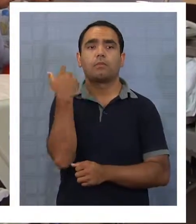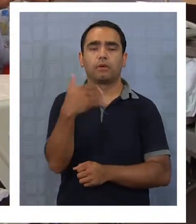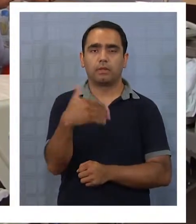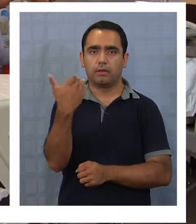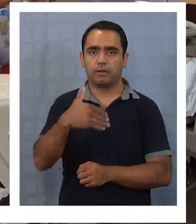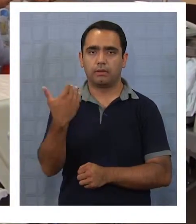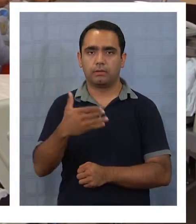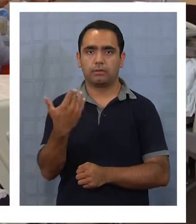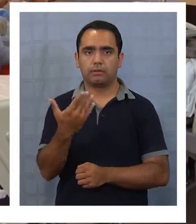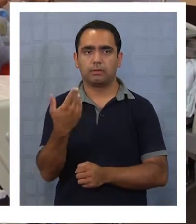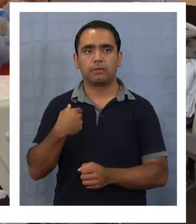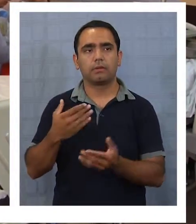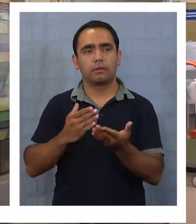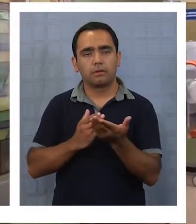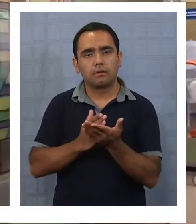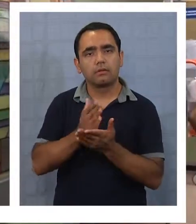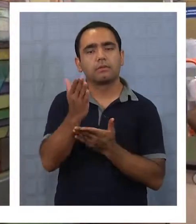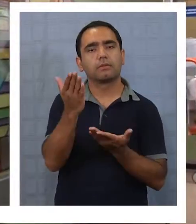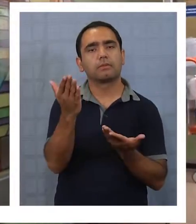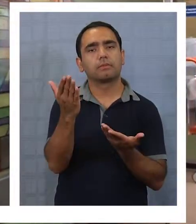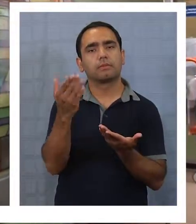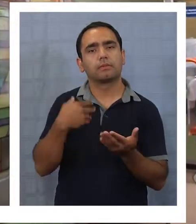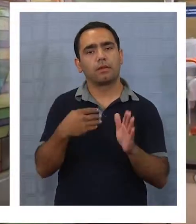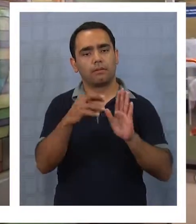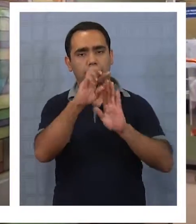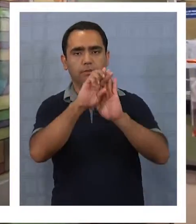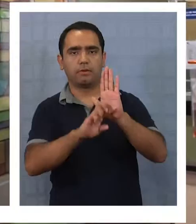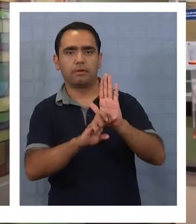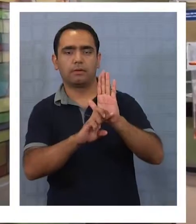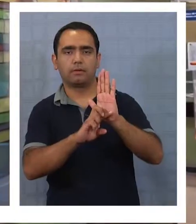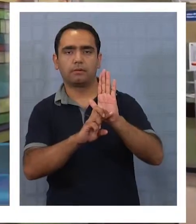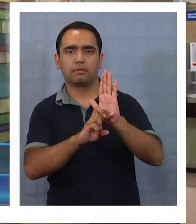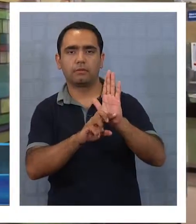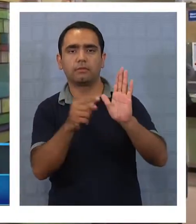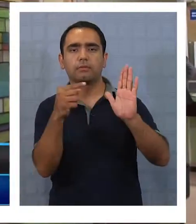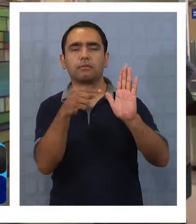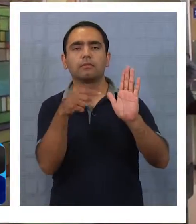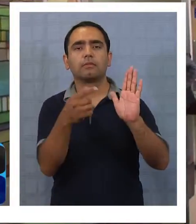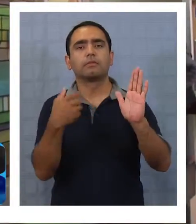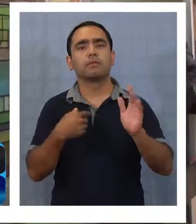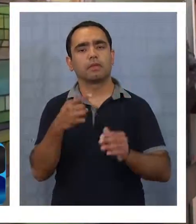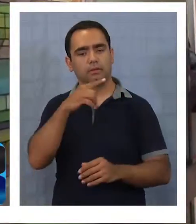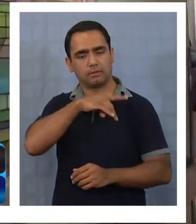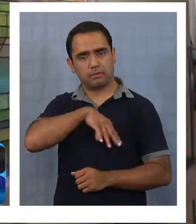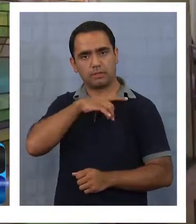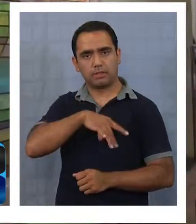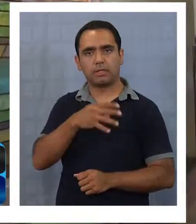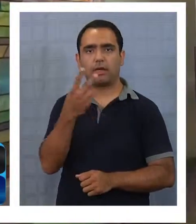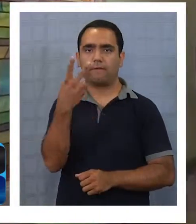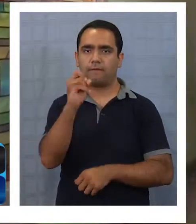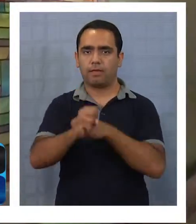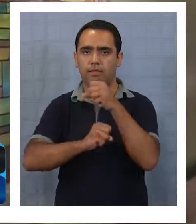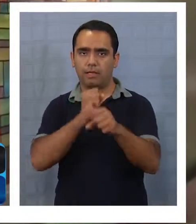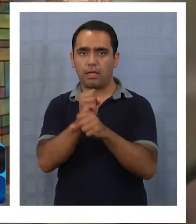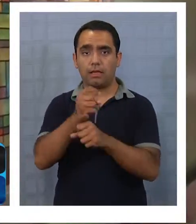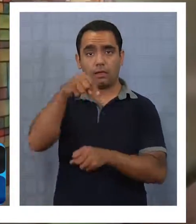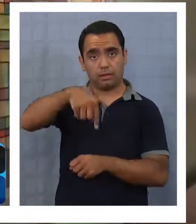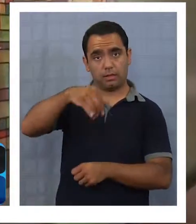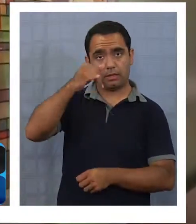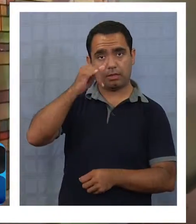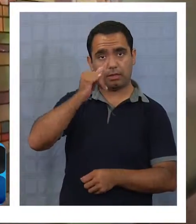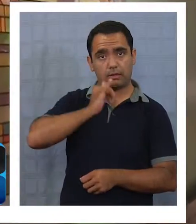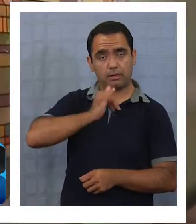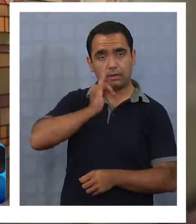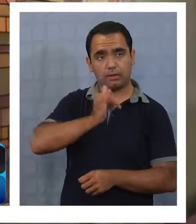dar inicio a este proyecto que lleva en Chile ya 20 años y en Iquique